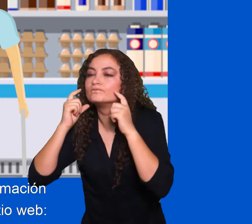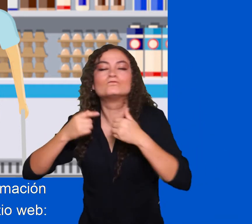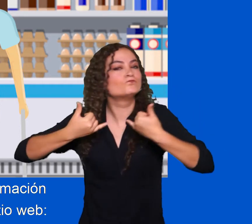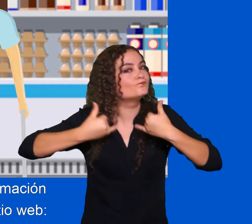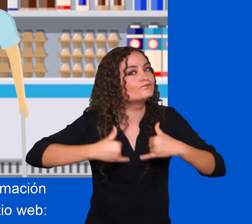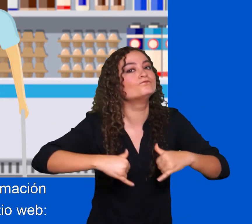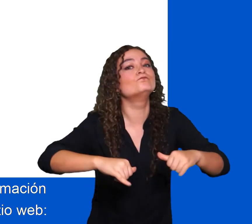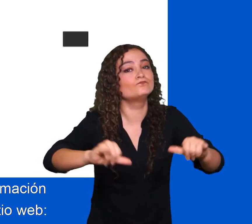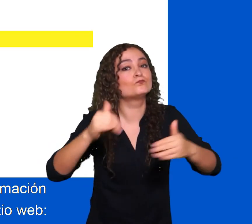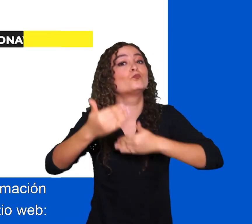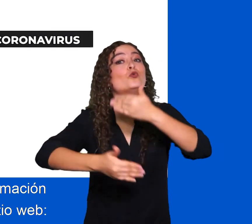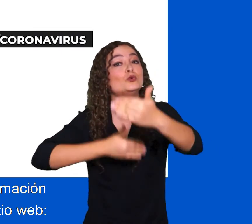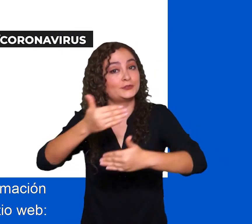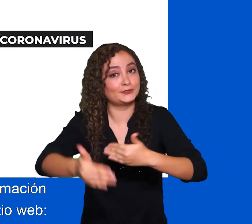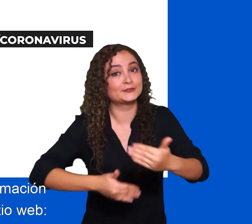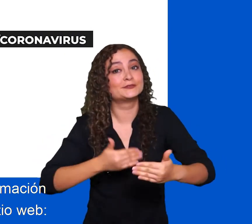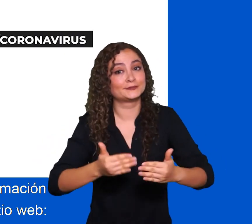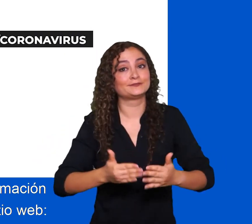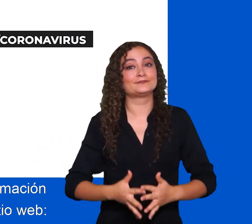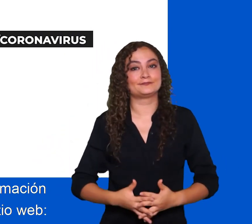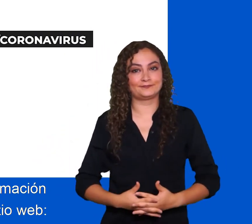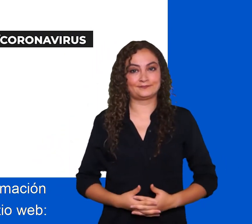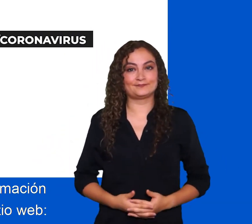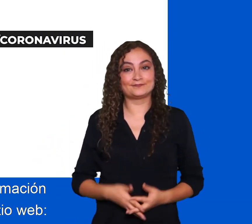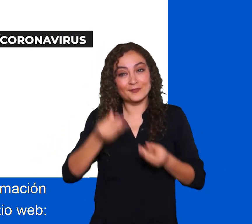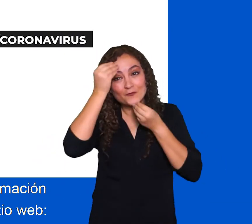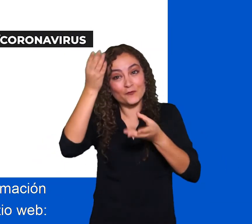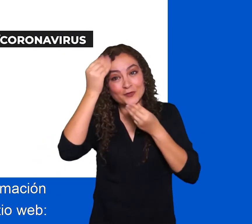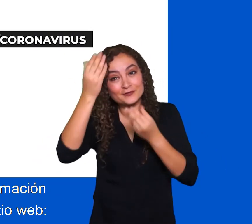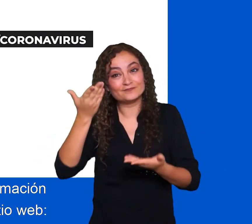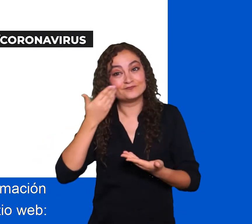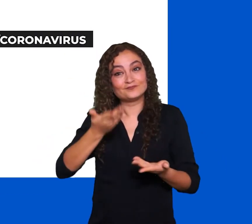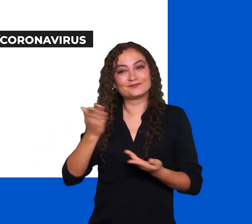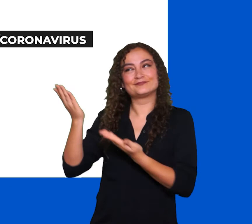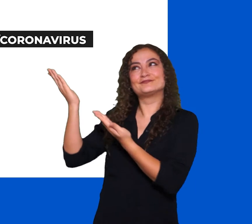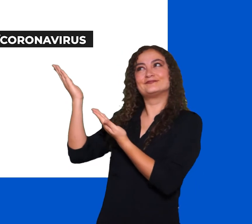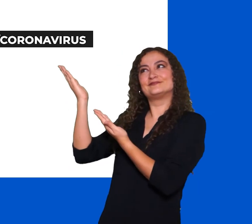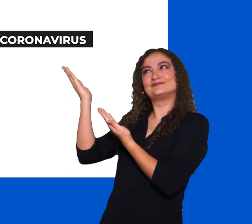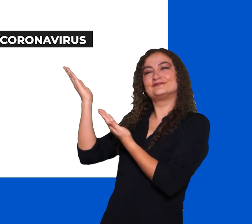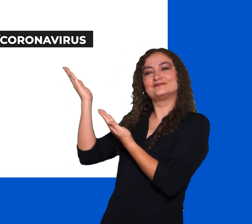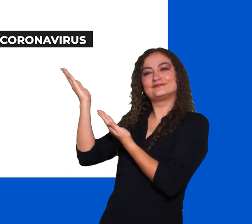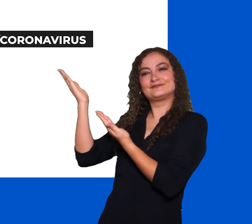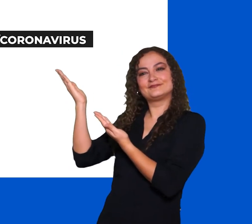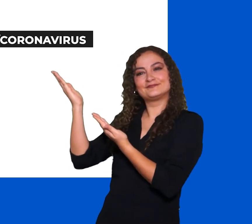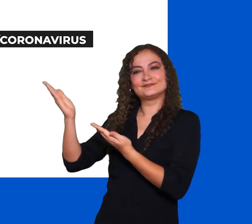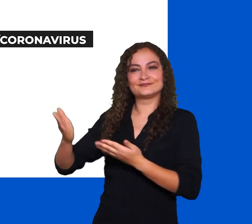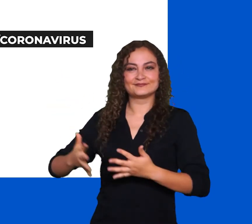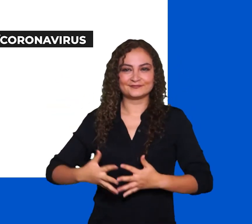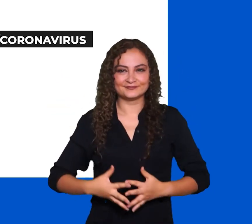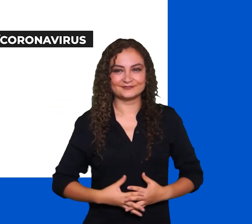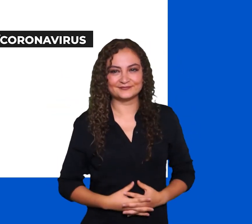color del semáforo. Para más información acerca de este tema, visita nuestro sitio web www